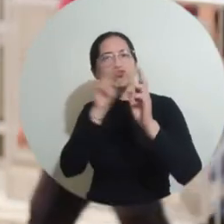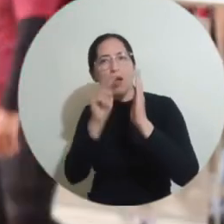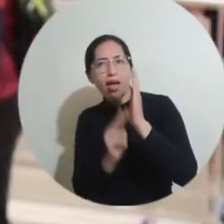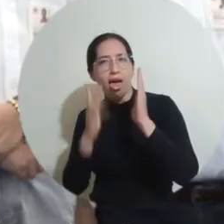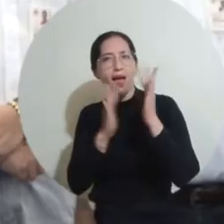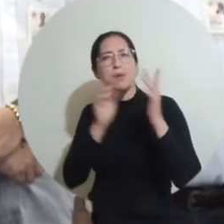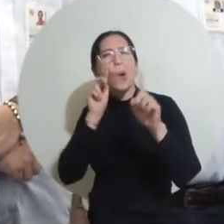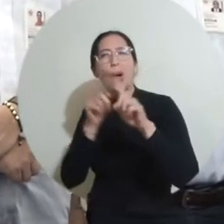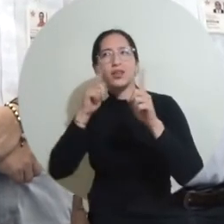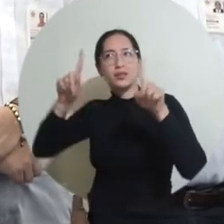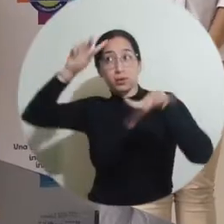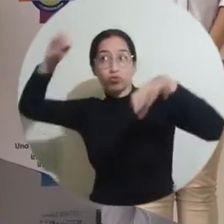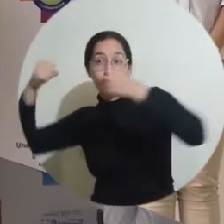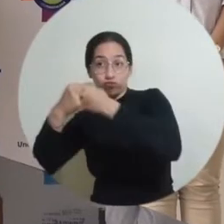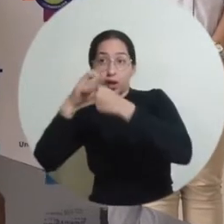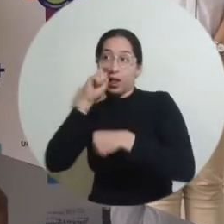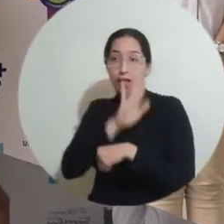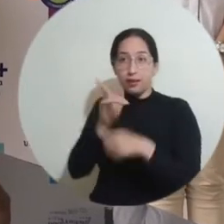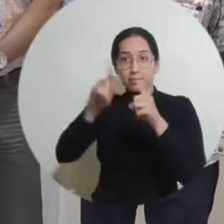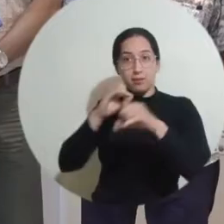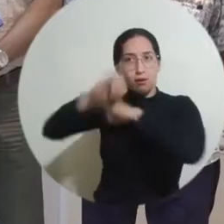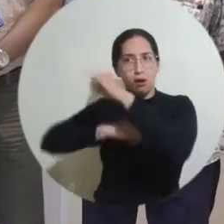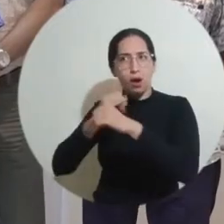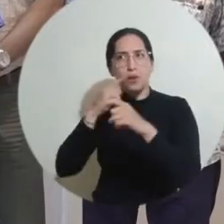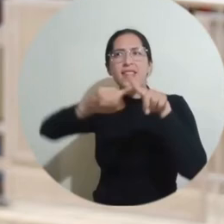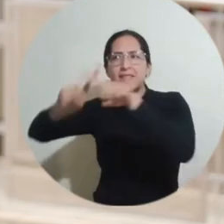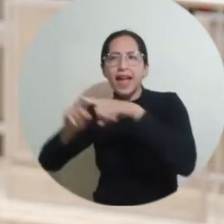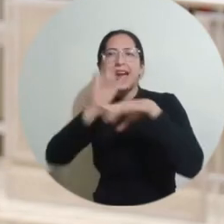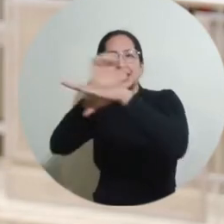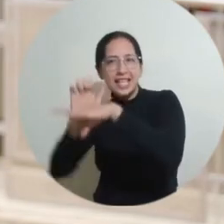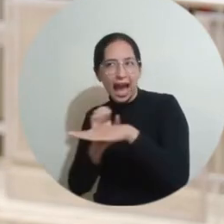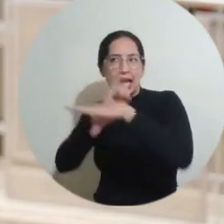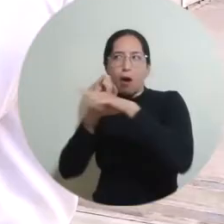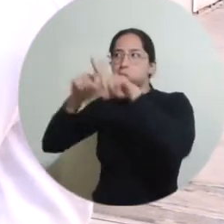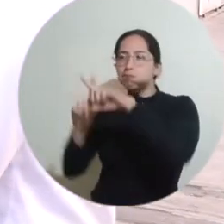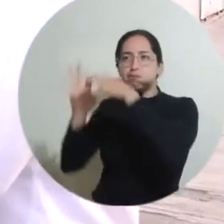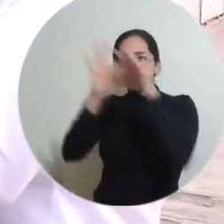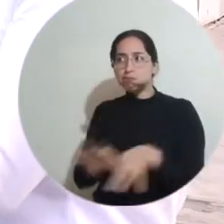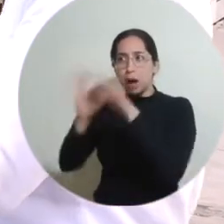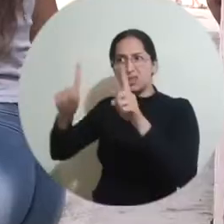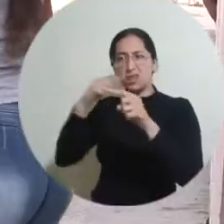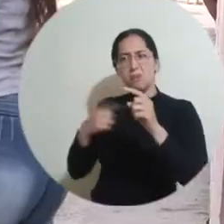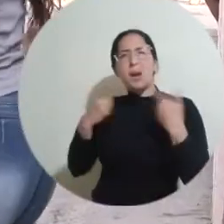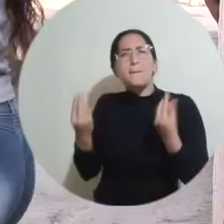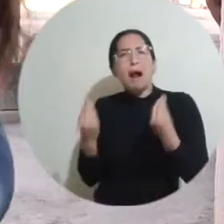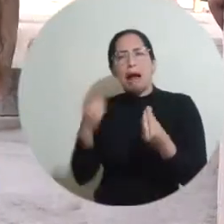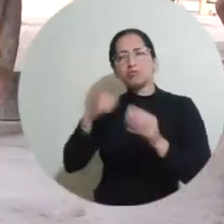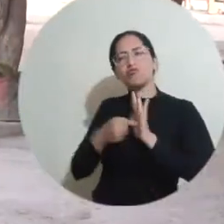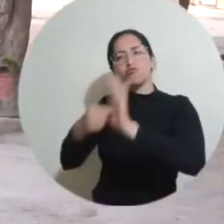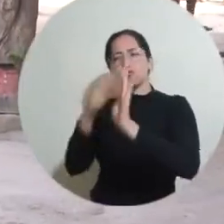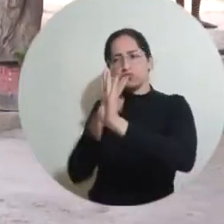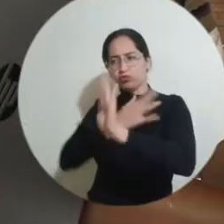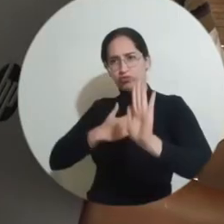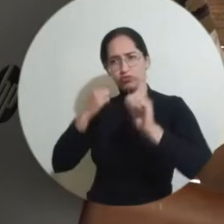materia de las alianzas nacionales e internacionales que la universidad tiene con diferentes actores, todo el aporte y el compromiso que tiene